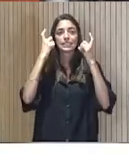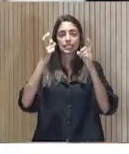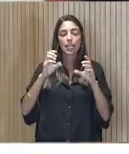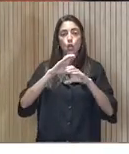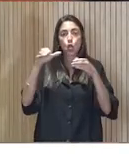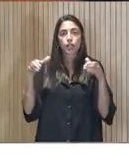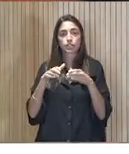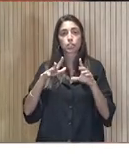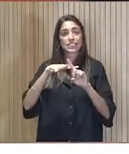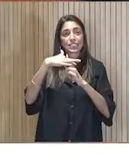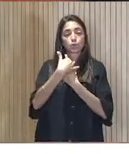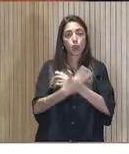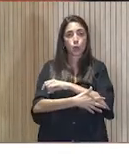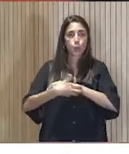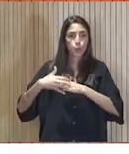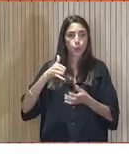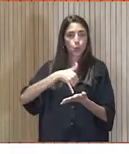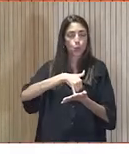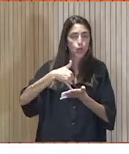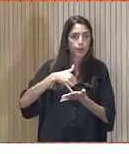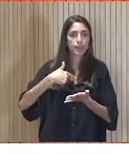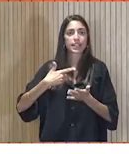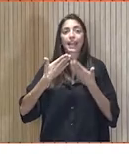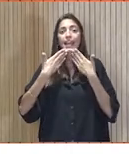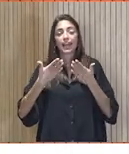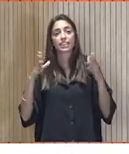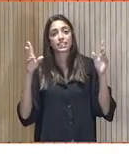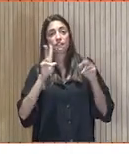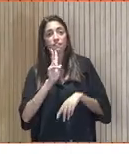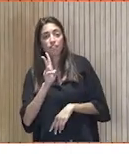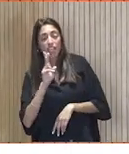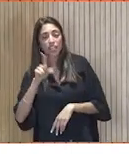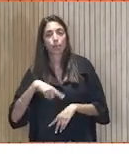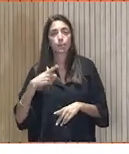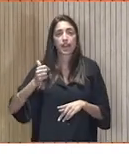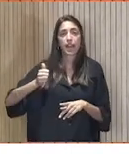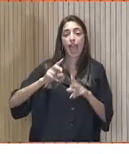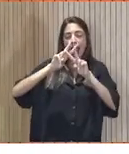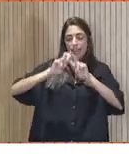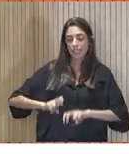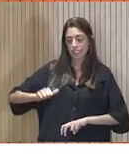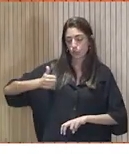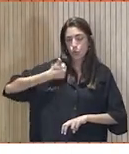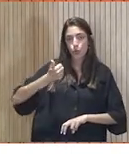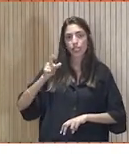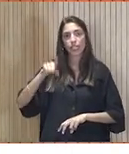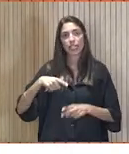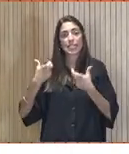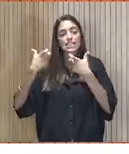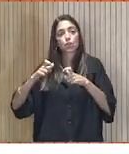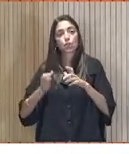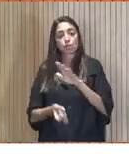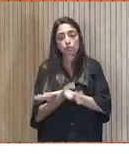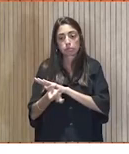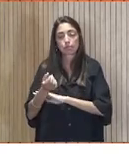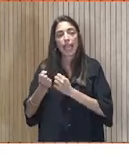vulnerabilidad en empleos verdes a través de la formación y análisis de oportunidades en sectores emergentes como la economía circular.